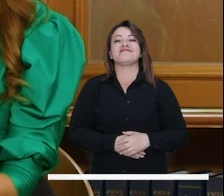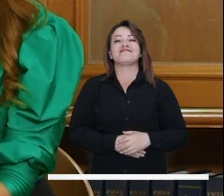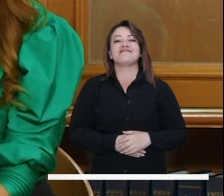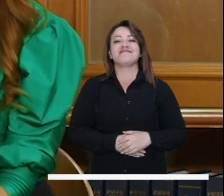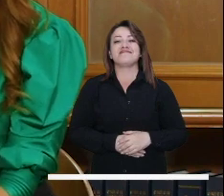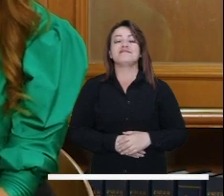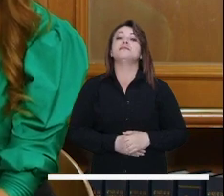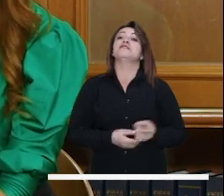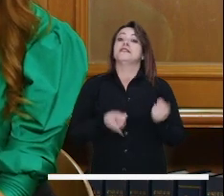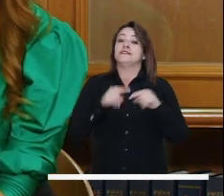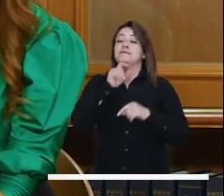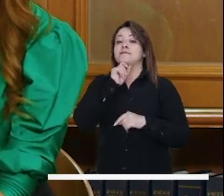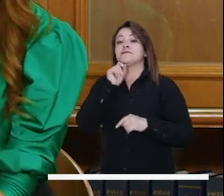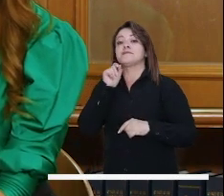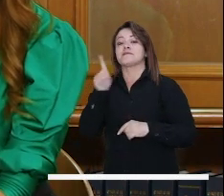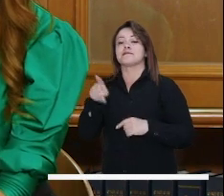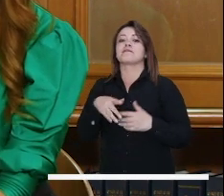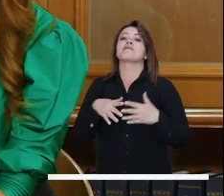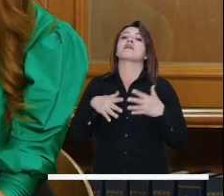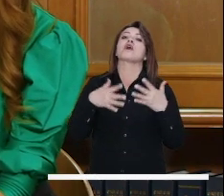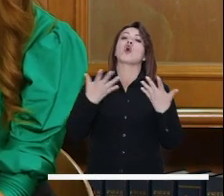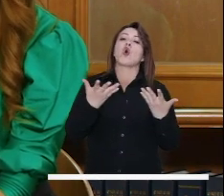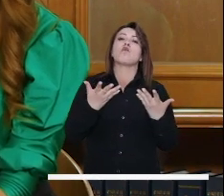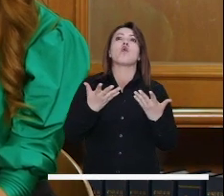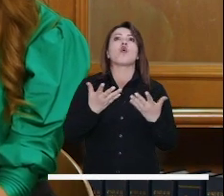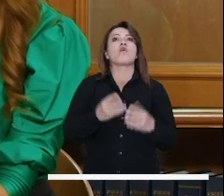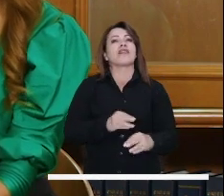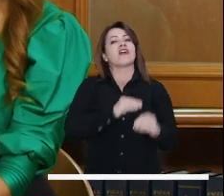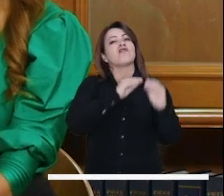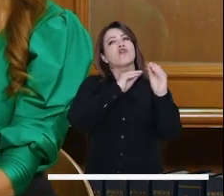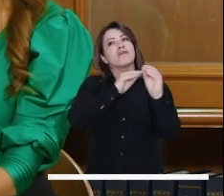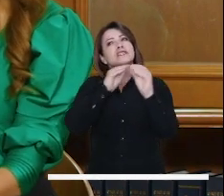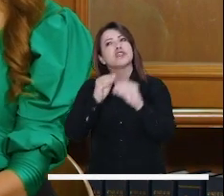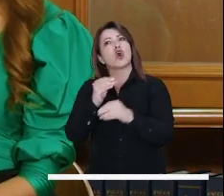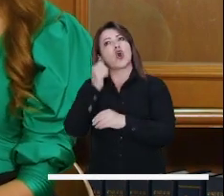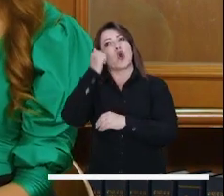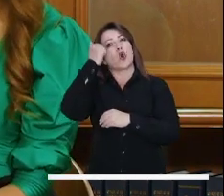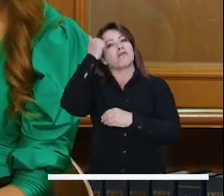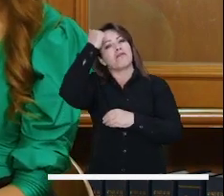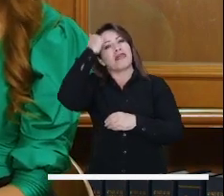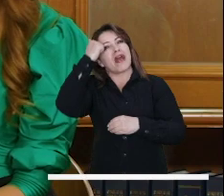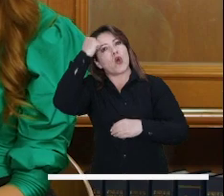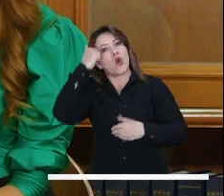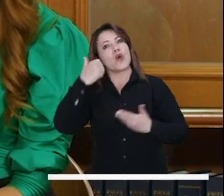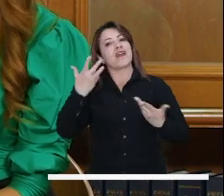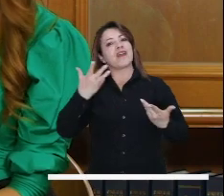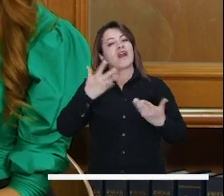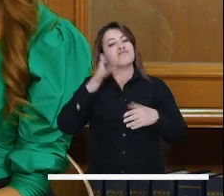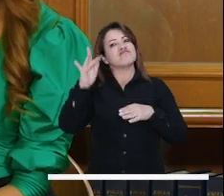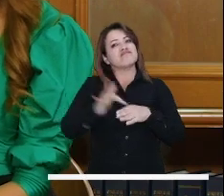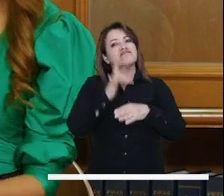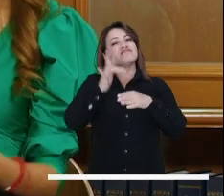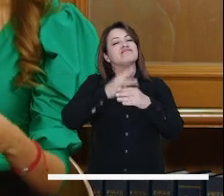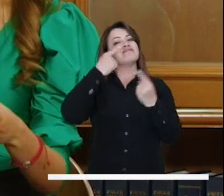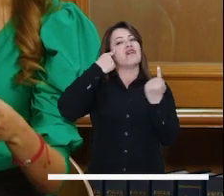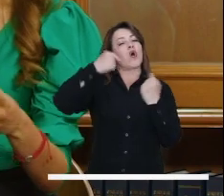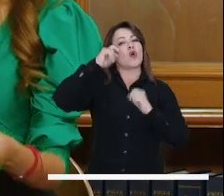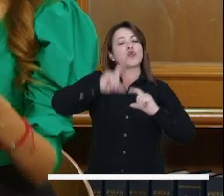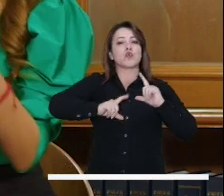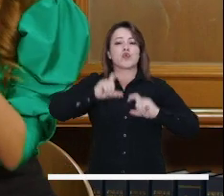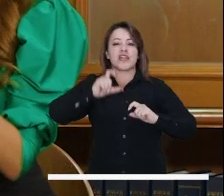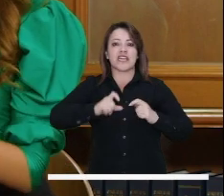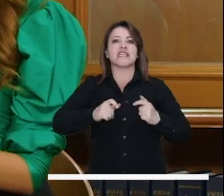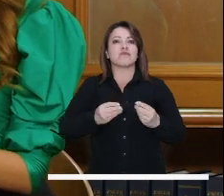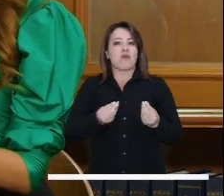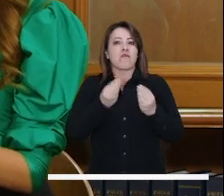concejal, pero quisiera también preguntar cómo desde la parte pedagógica poder incentivar este tipo de